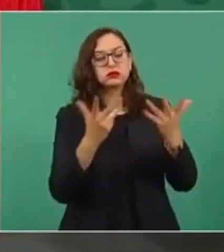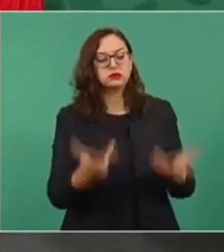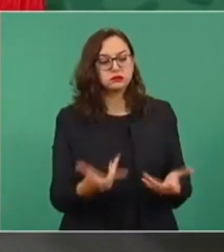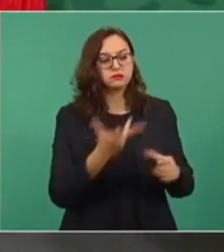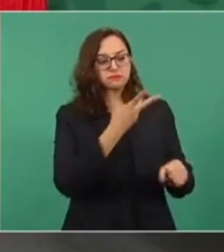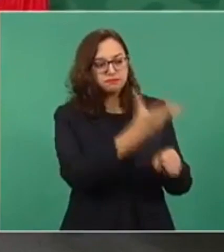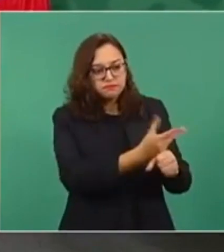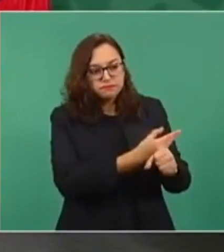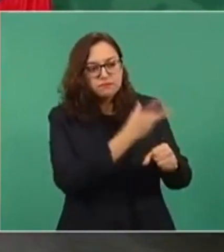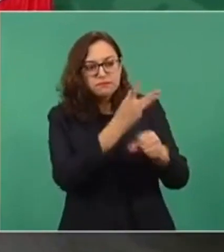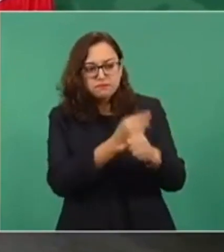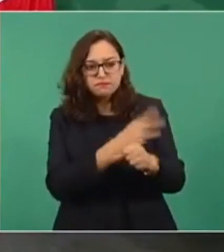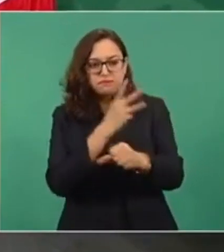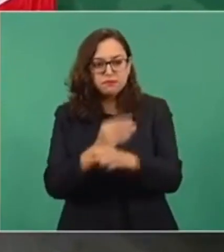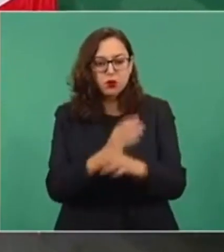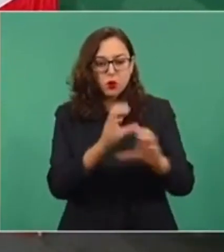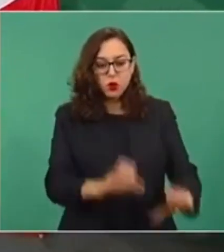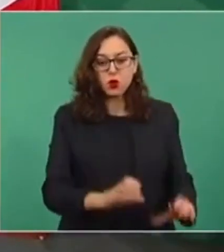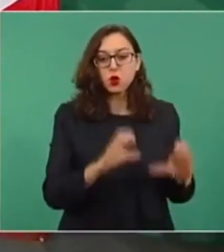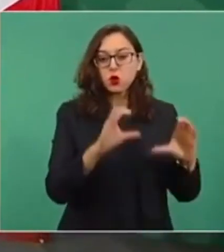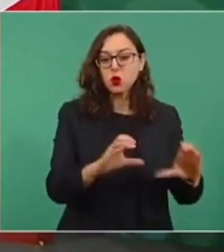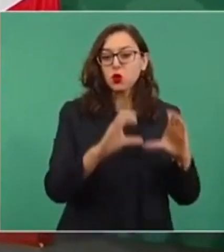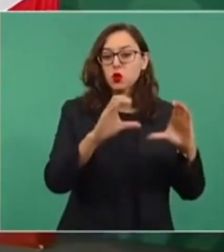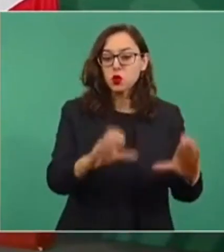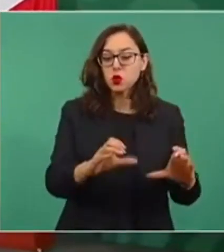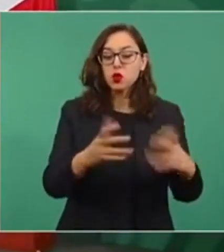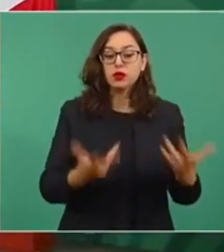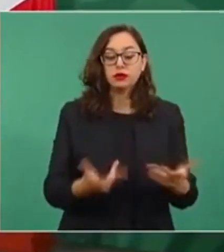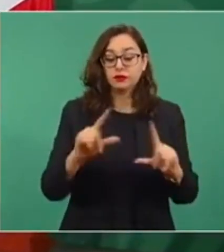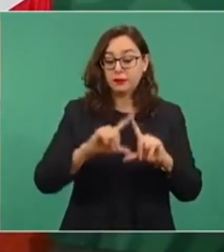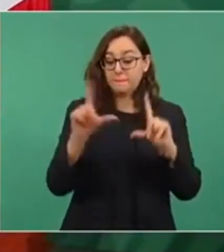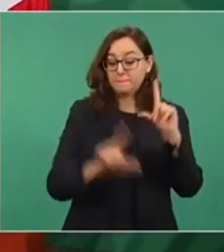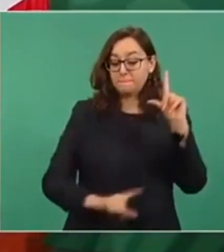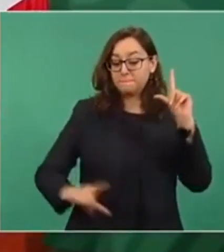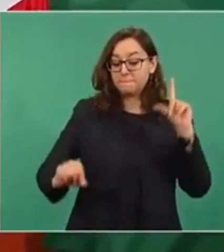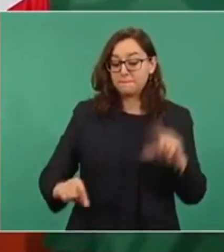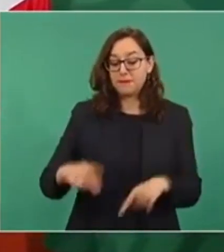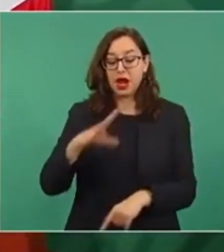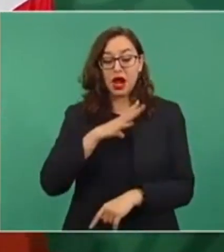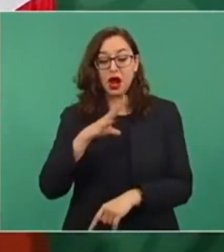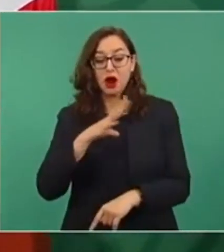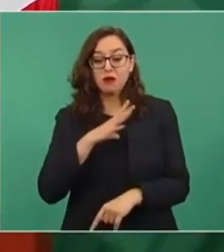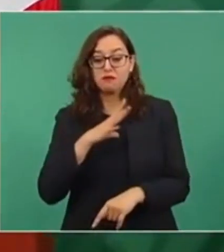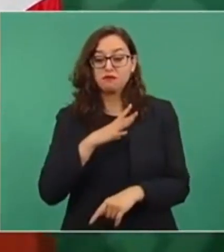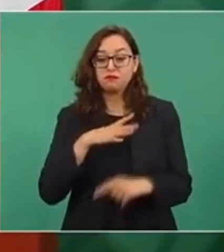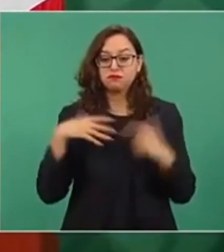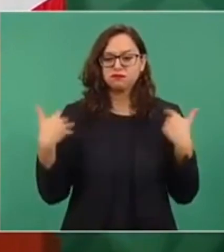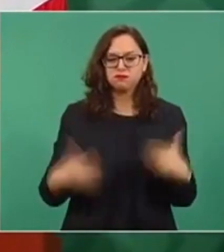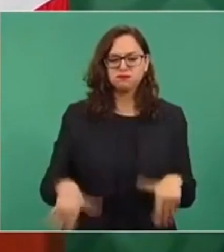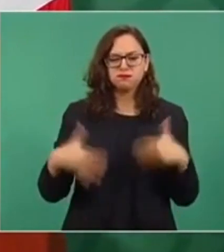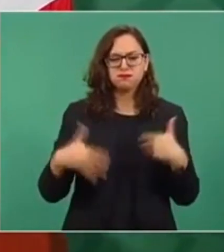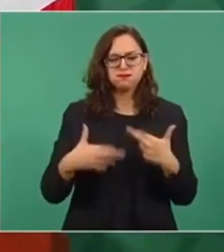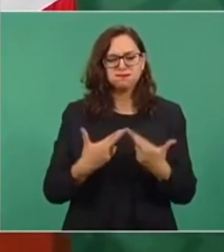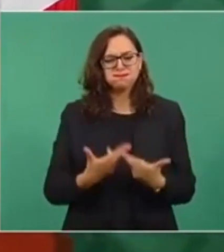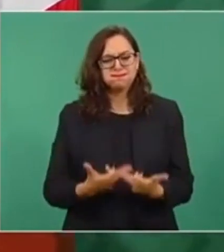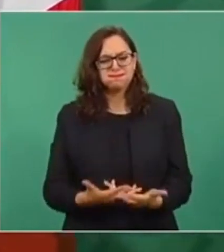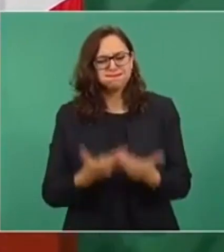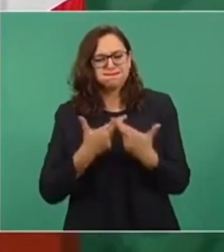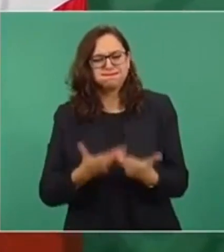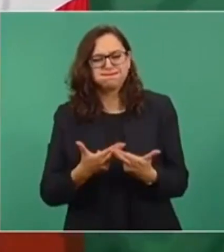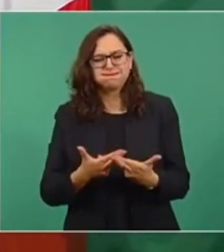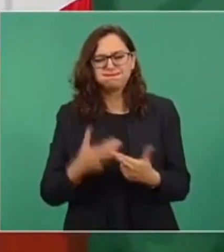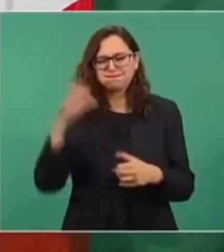es un país de una riqueza cultural,